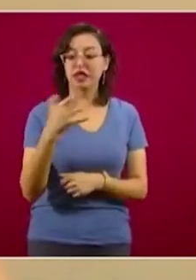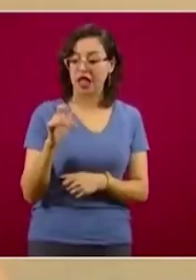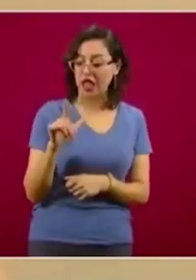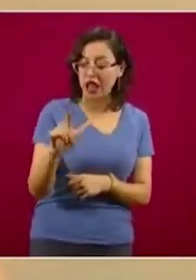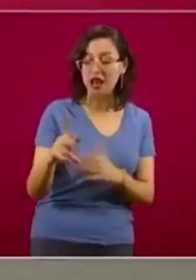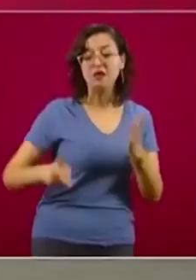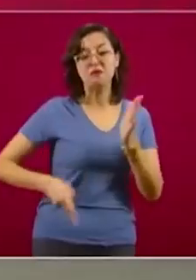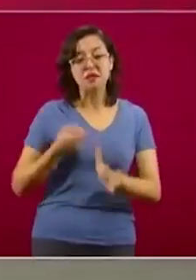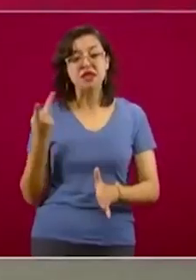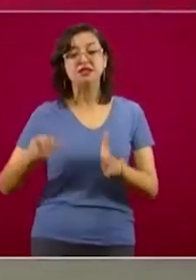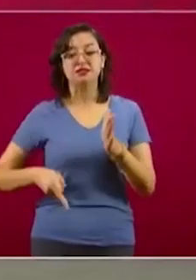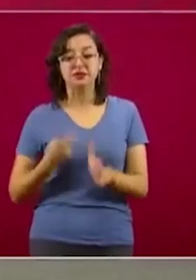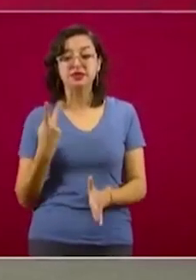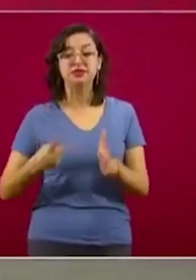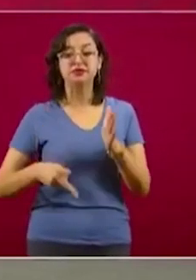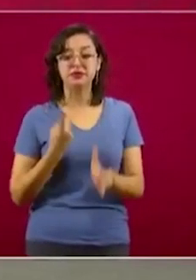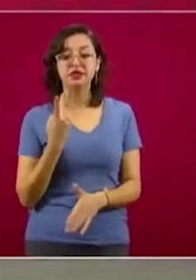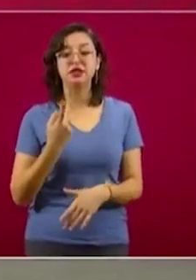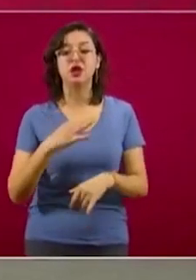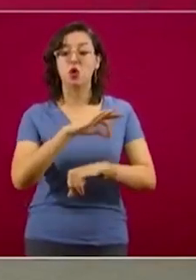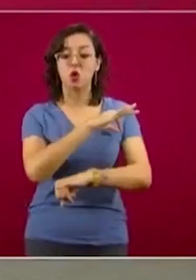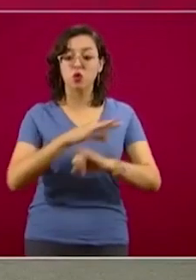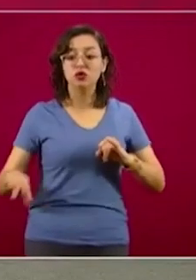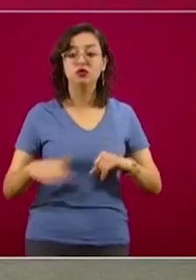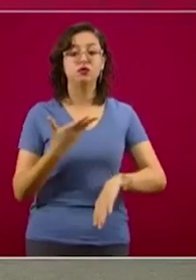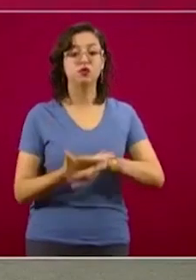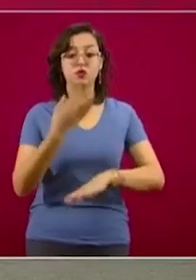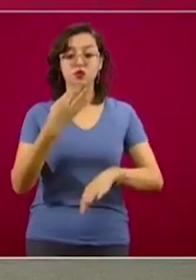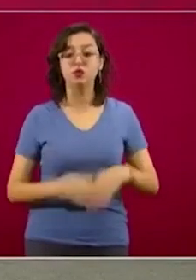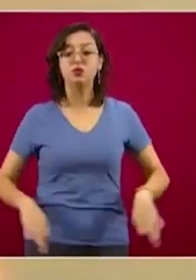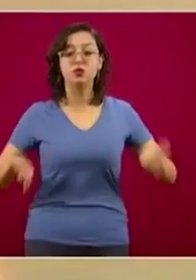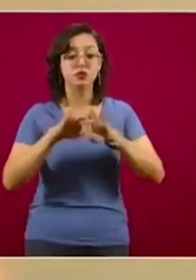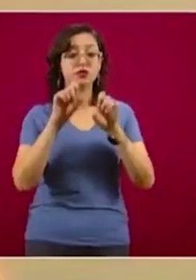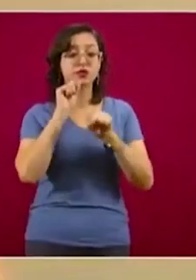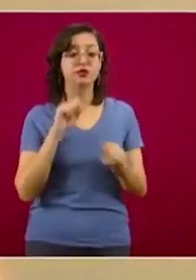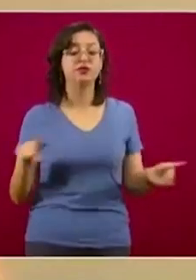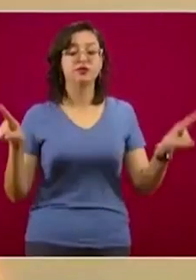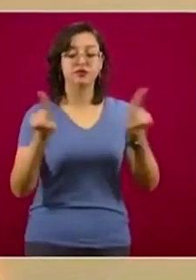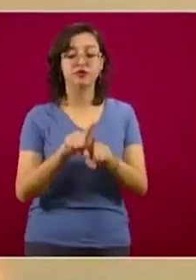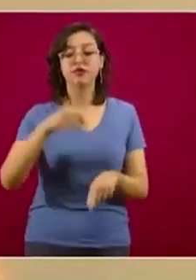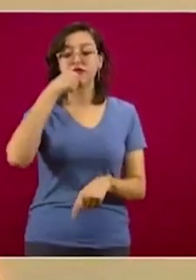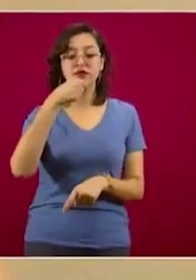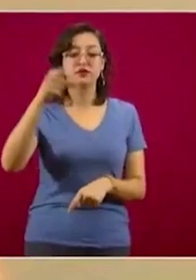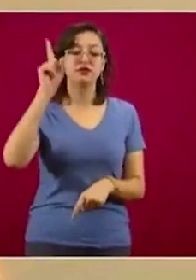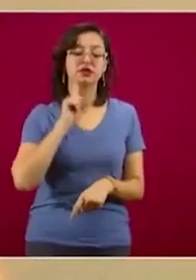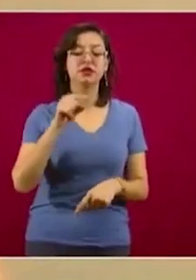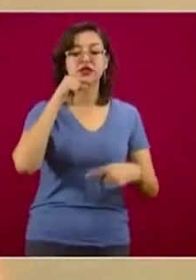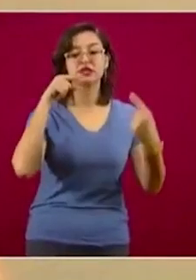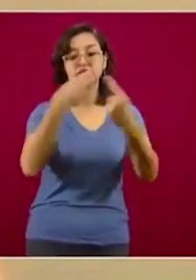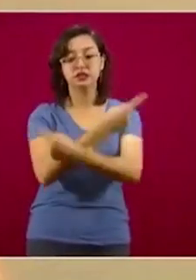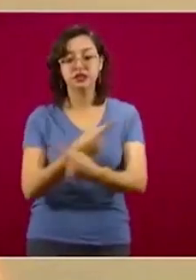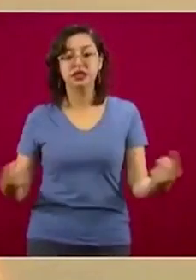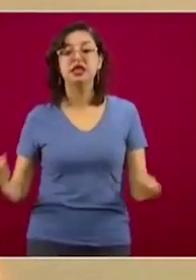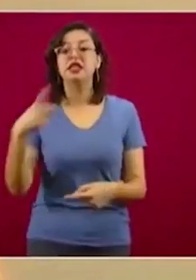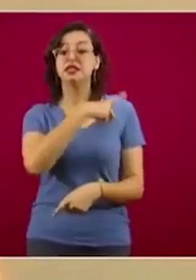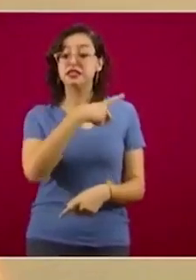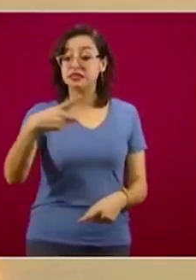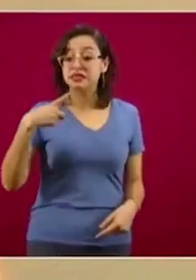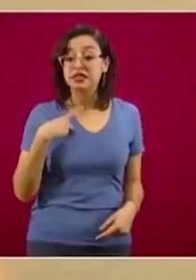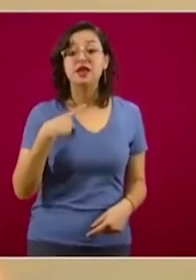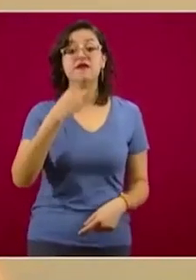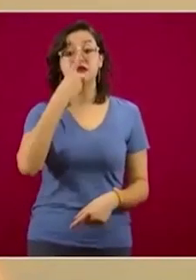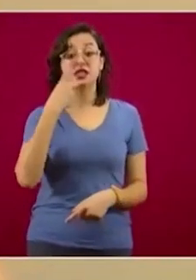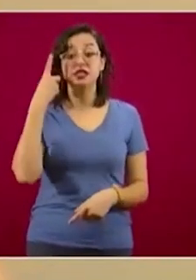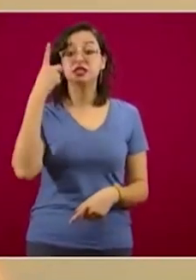de manera continua. Y último, pero muy importante, es niños y niñas deben expresar en cualquier